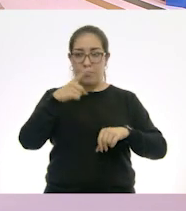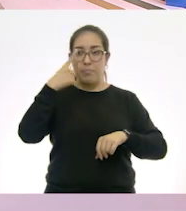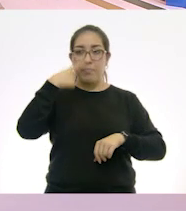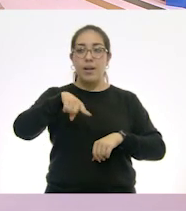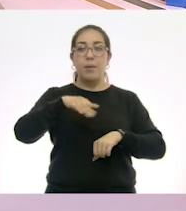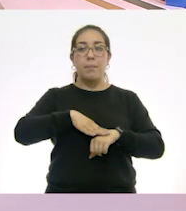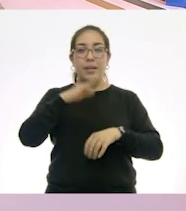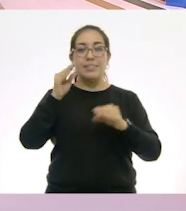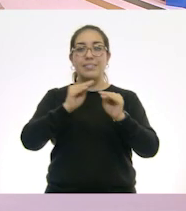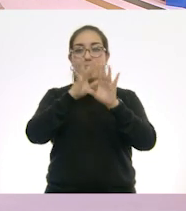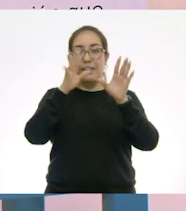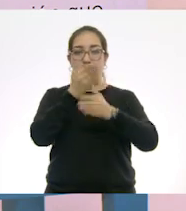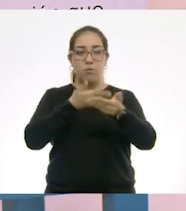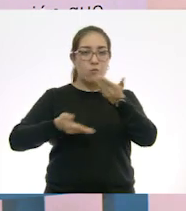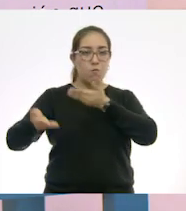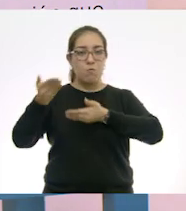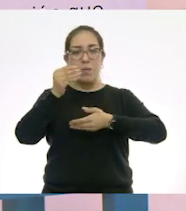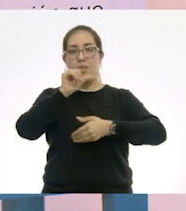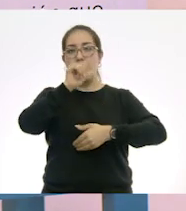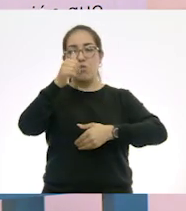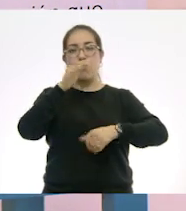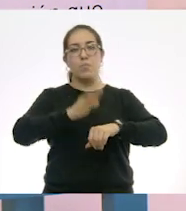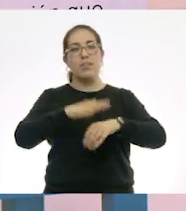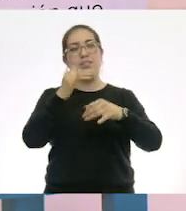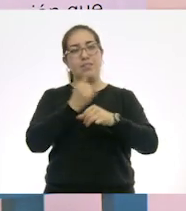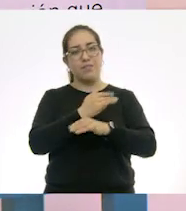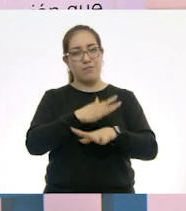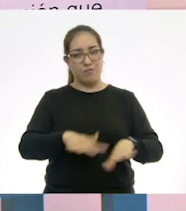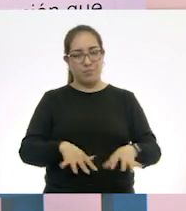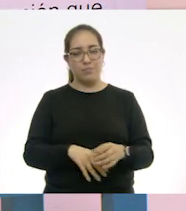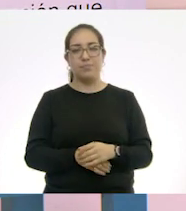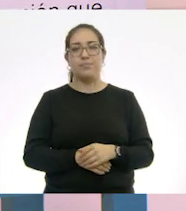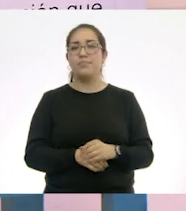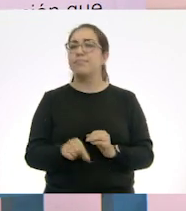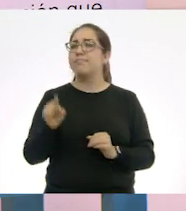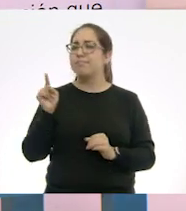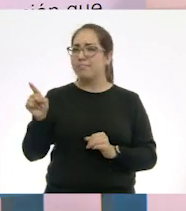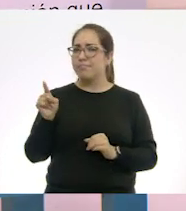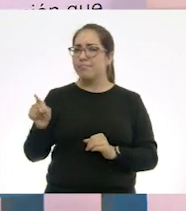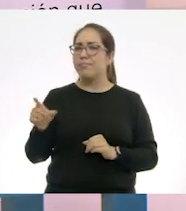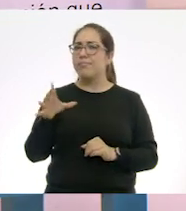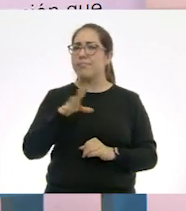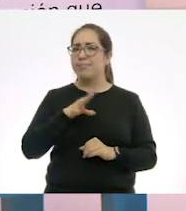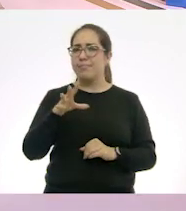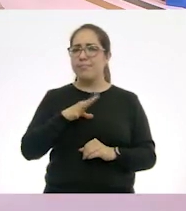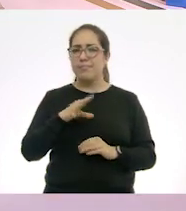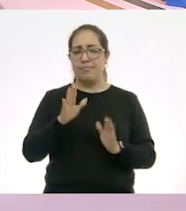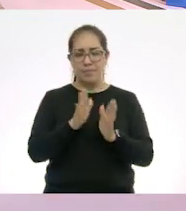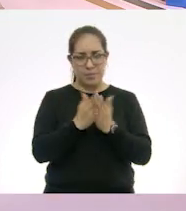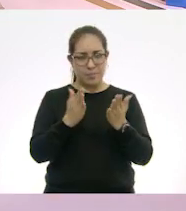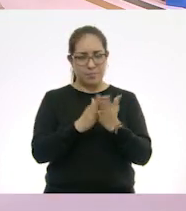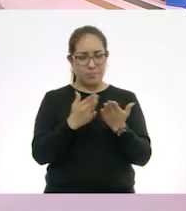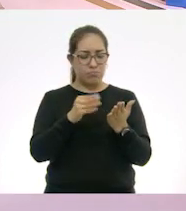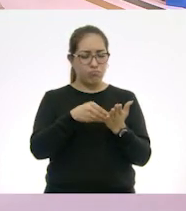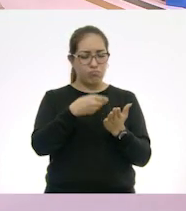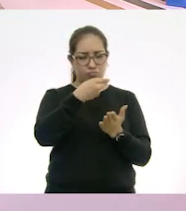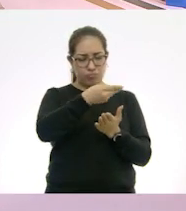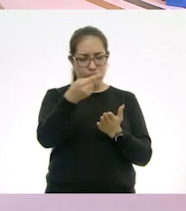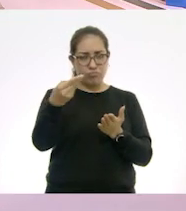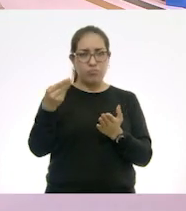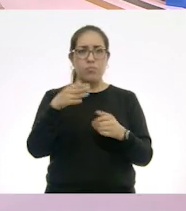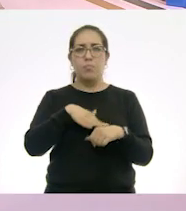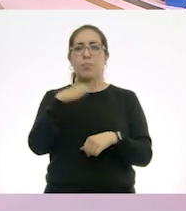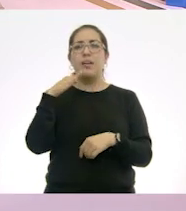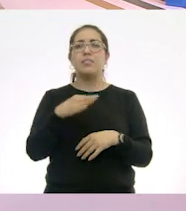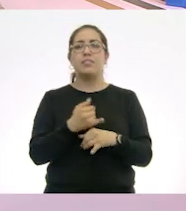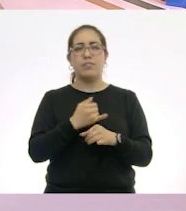de compartir con otros la información que obtuvo. Y aquí tengo un folleto en el que encontré más información. Pero te